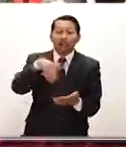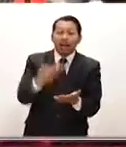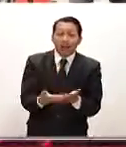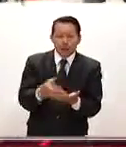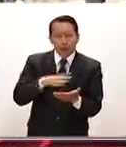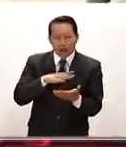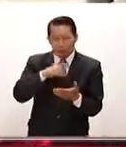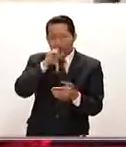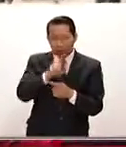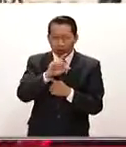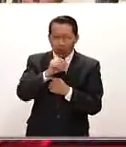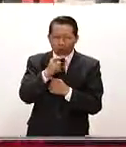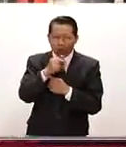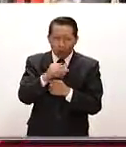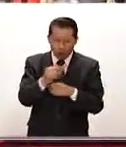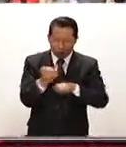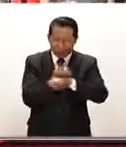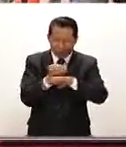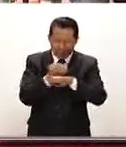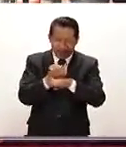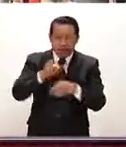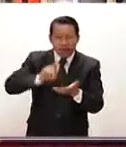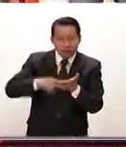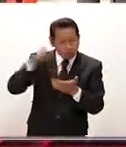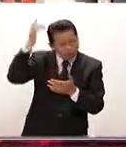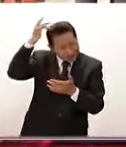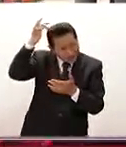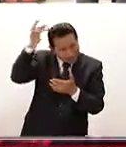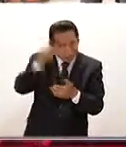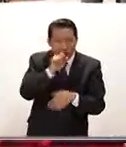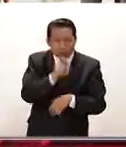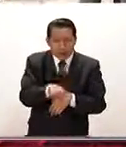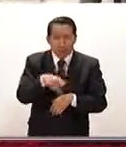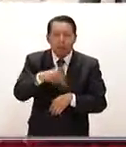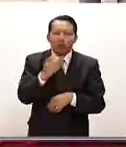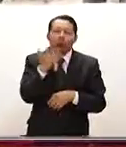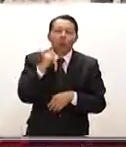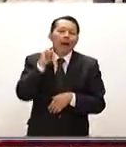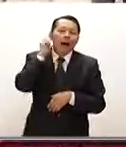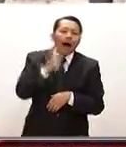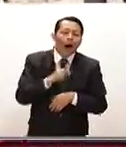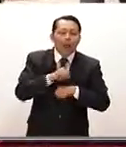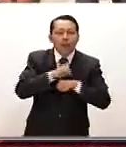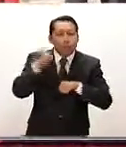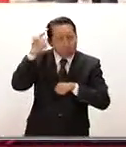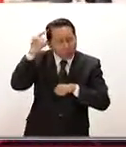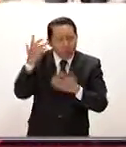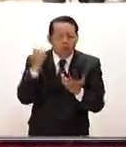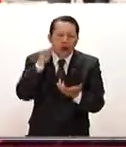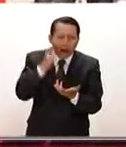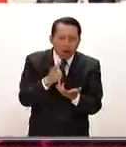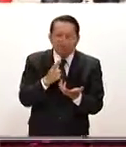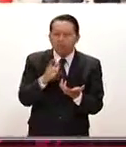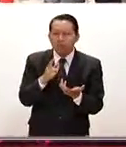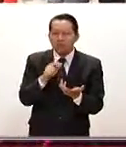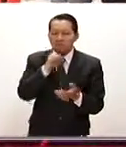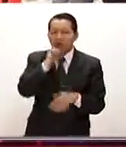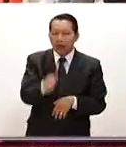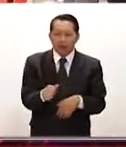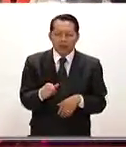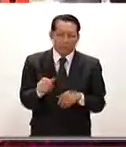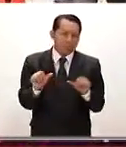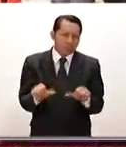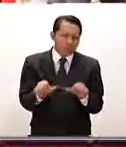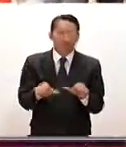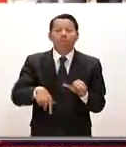coágulo en el cerebro, que por fortuna para ella no le produjo un embolia ni ningún daño permanente. Sin embargo, tampoco ha